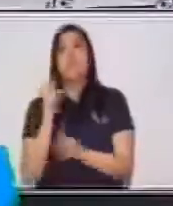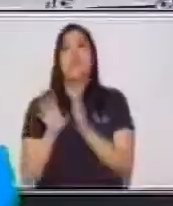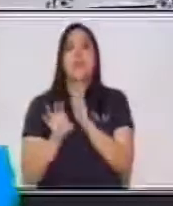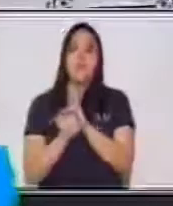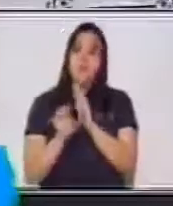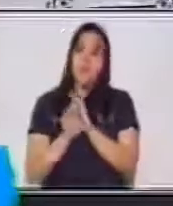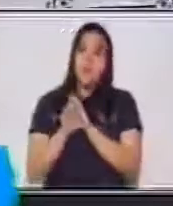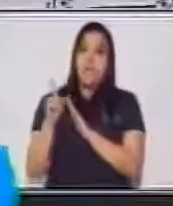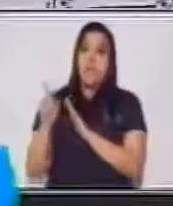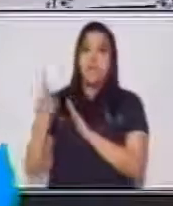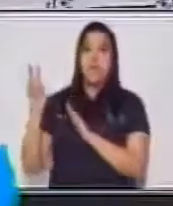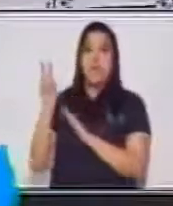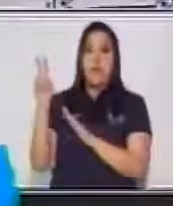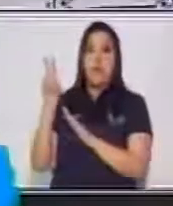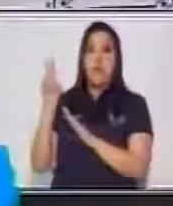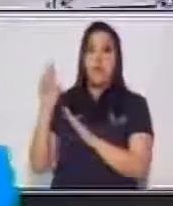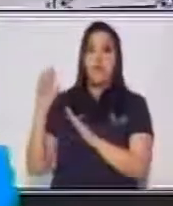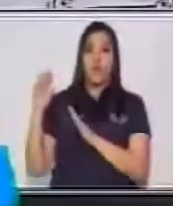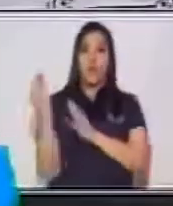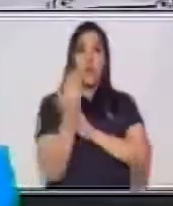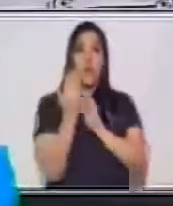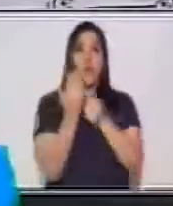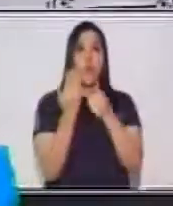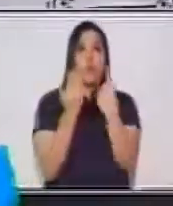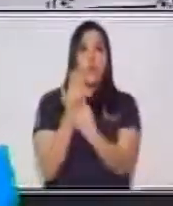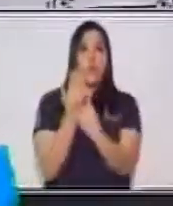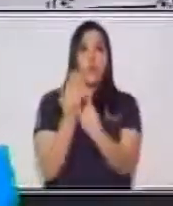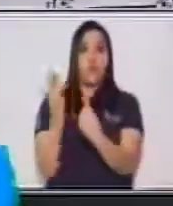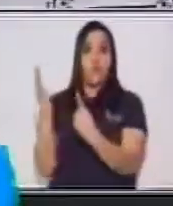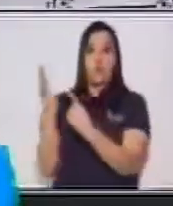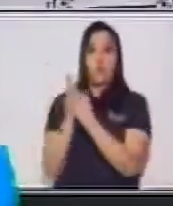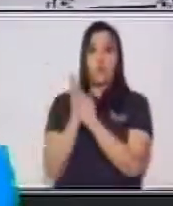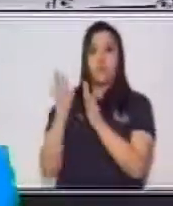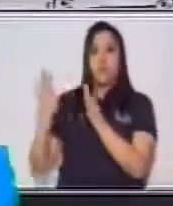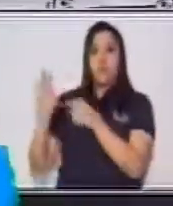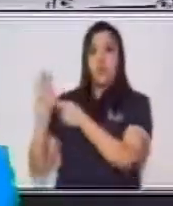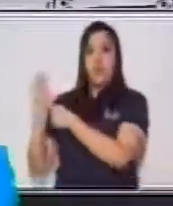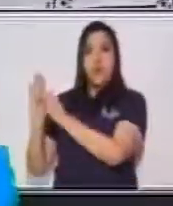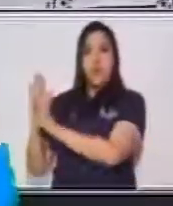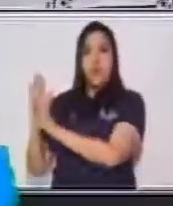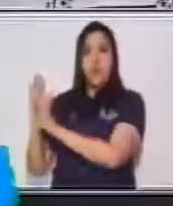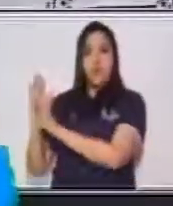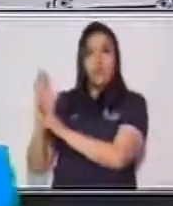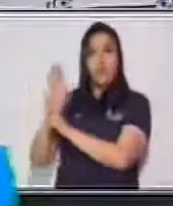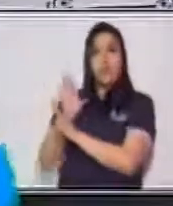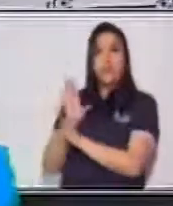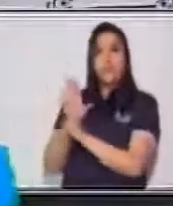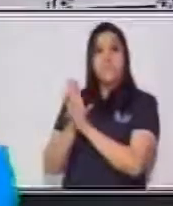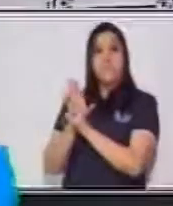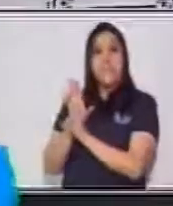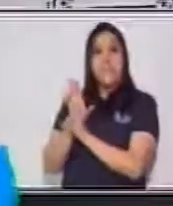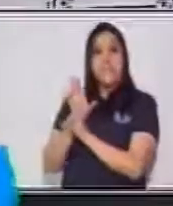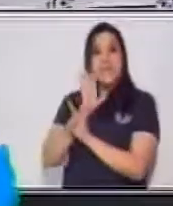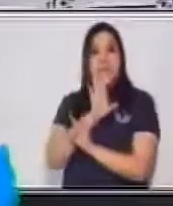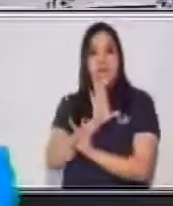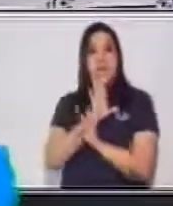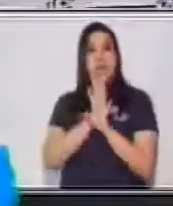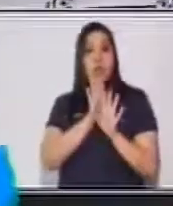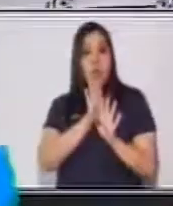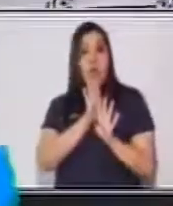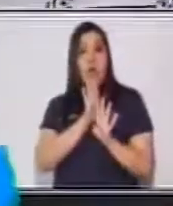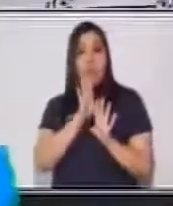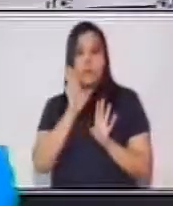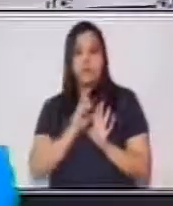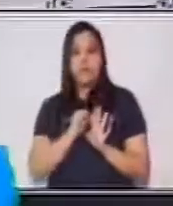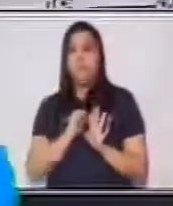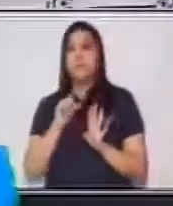la página 2, donde va la introducción. En la página 3 y 4, que es la que sigue, en las que están en el interior,